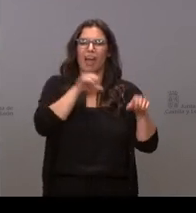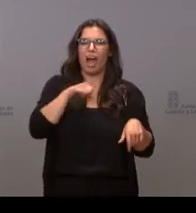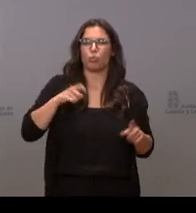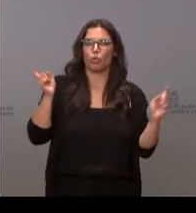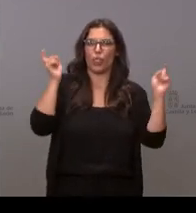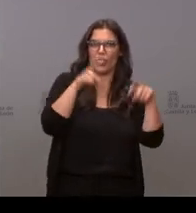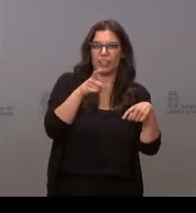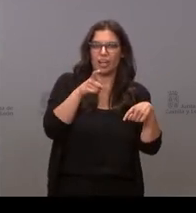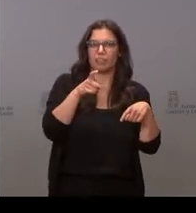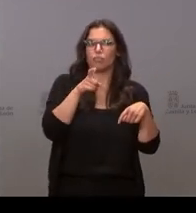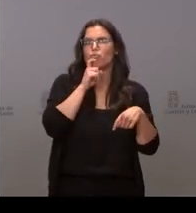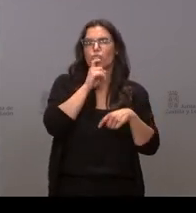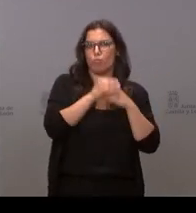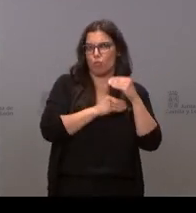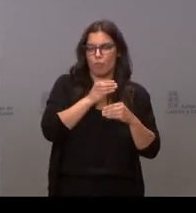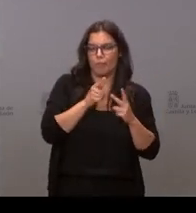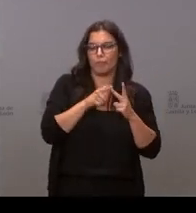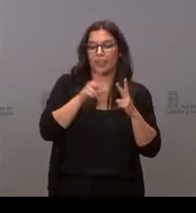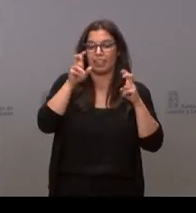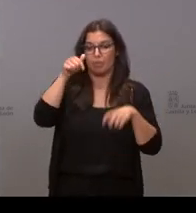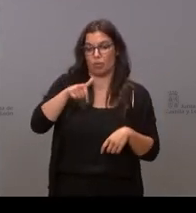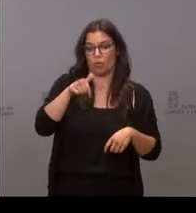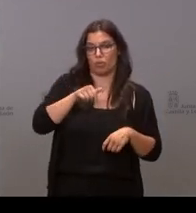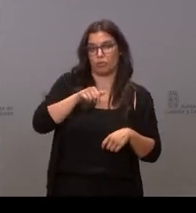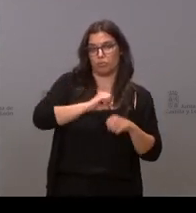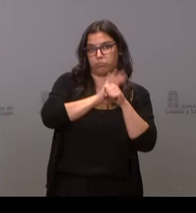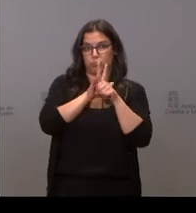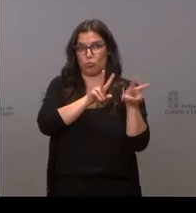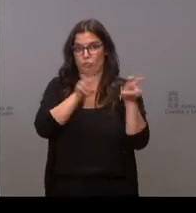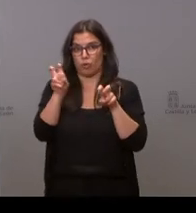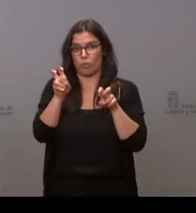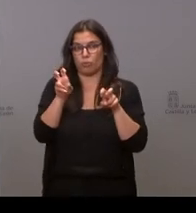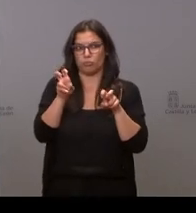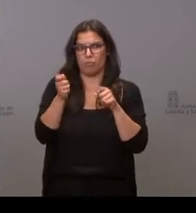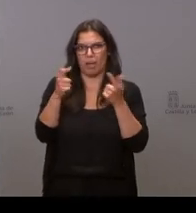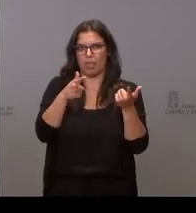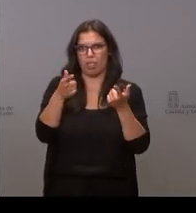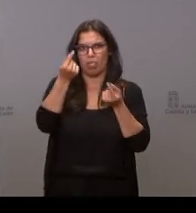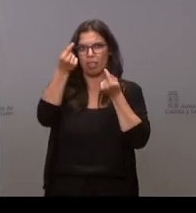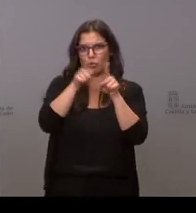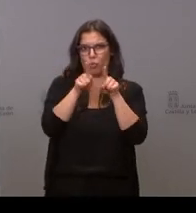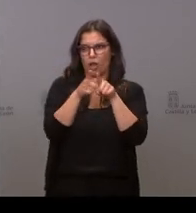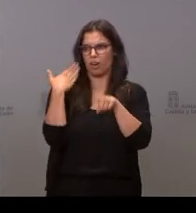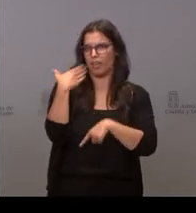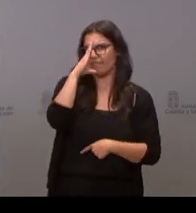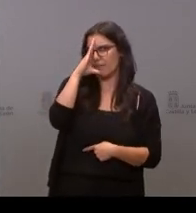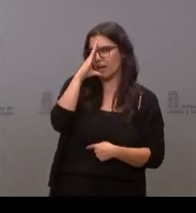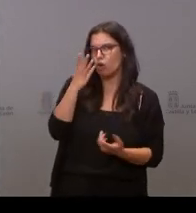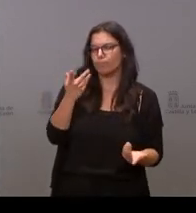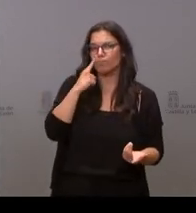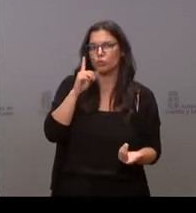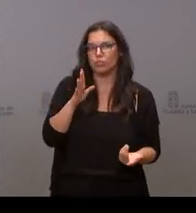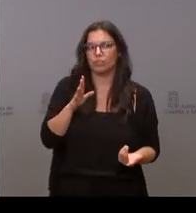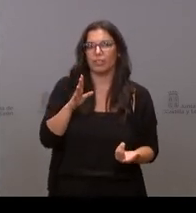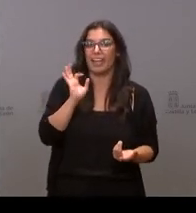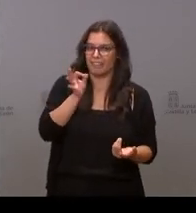casi 700 contagios de hoy que son prácticamente números de febrero no sé hasta que está claro que se